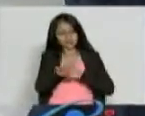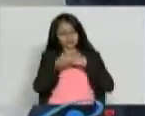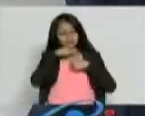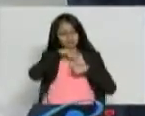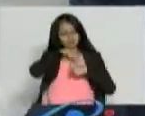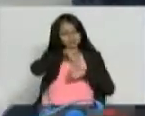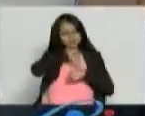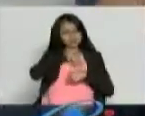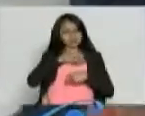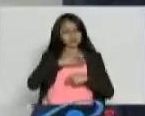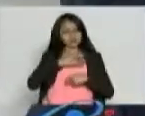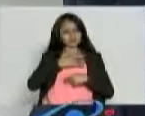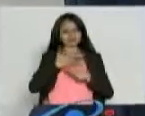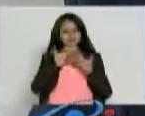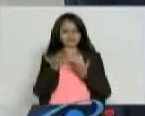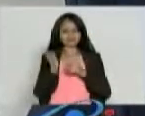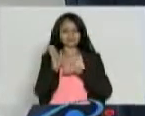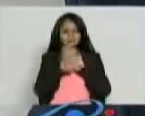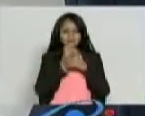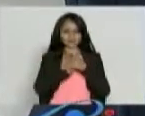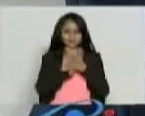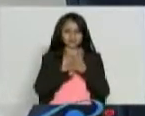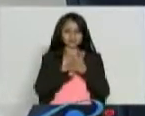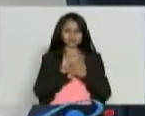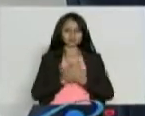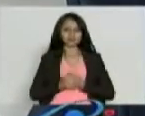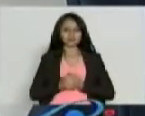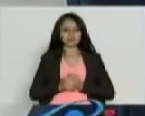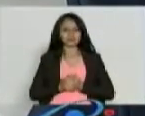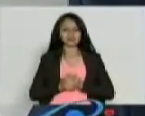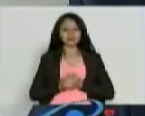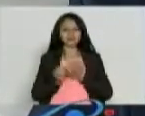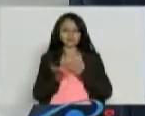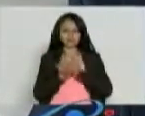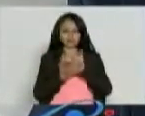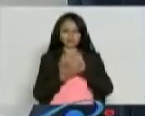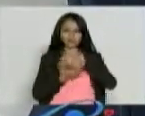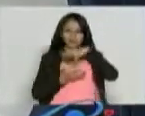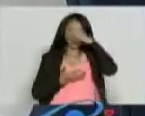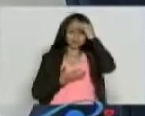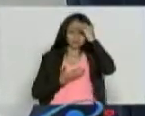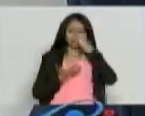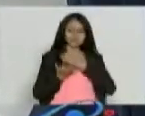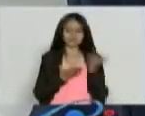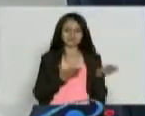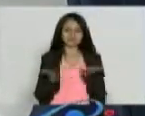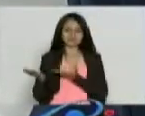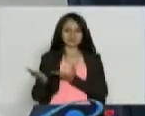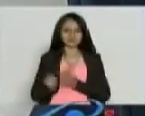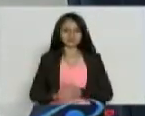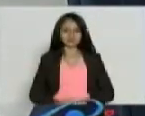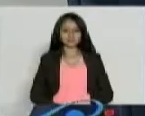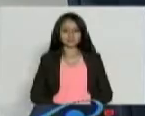el interior de la persona. Aquí está, como parte de la medicina del alma, una píldora de optimismo en Conexión Vital. Bienvenidos.